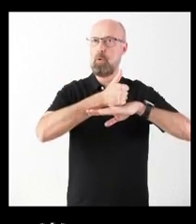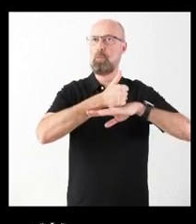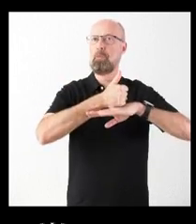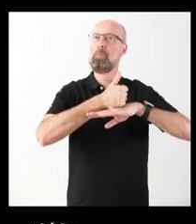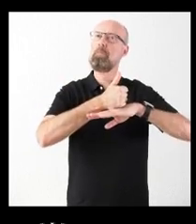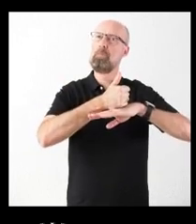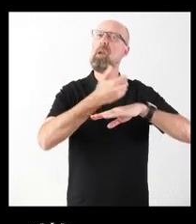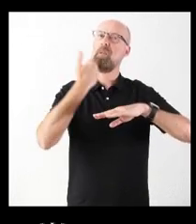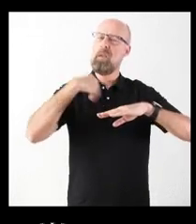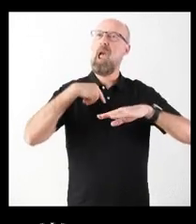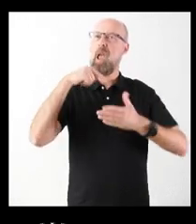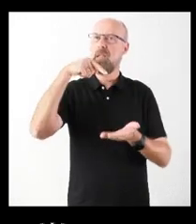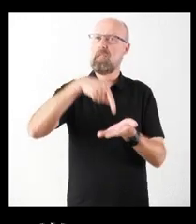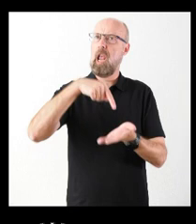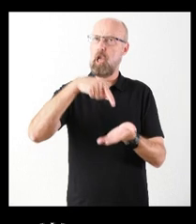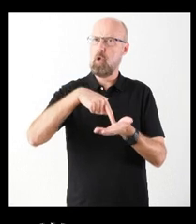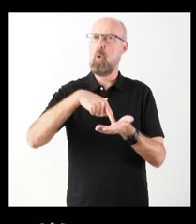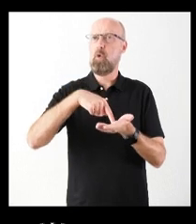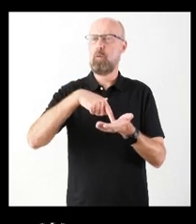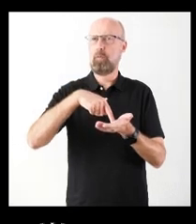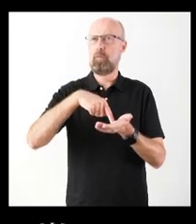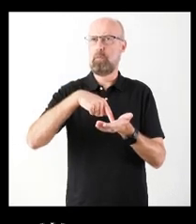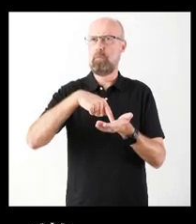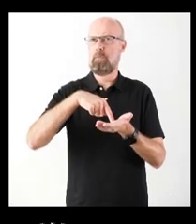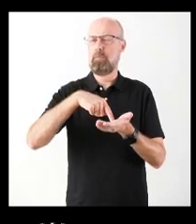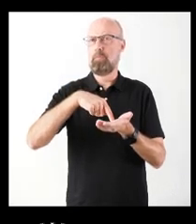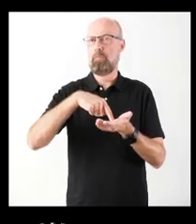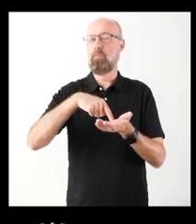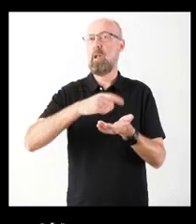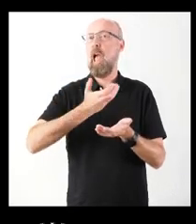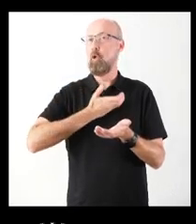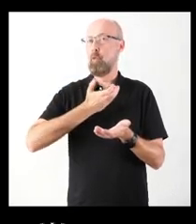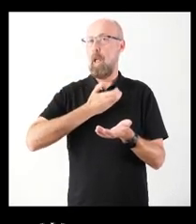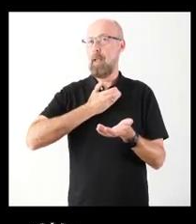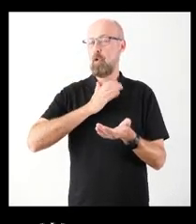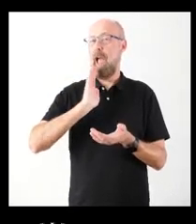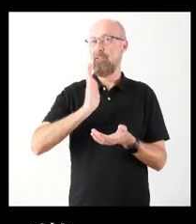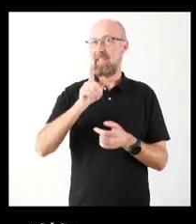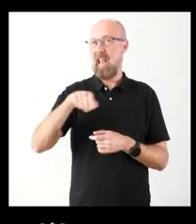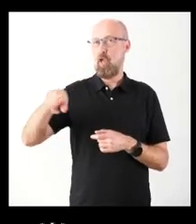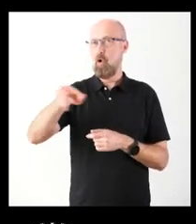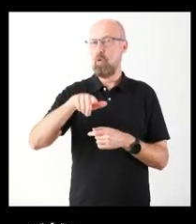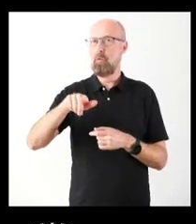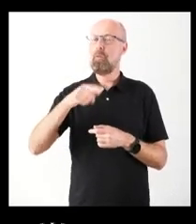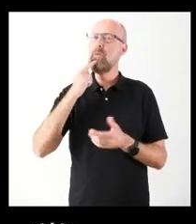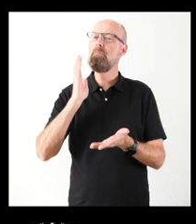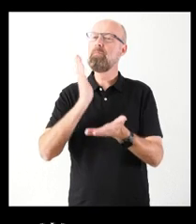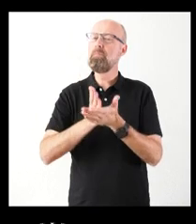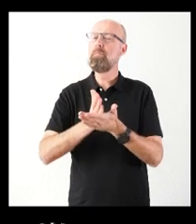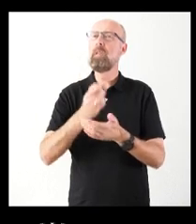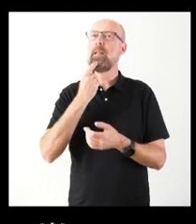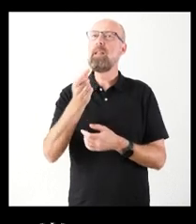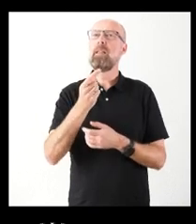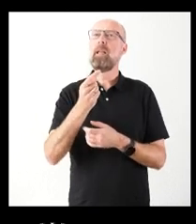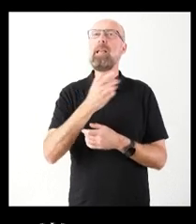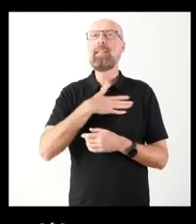se ha exigido, por parte de los ayuntamientos afectados, la expropiación, por parte de la Junta